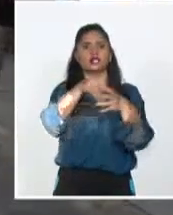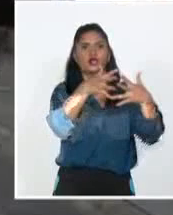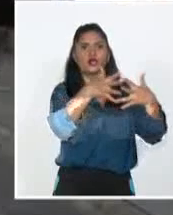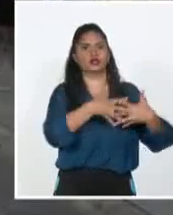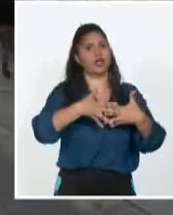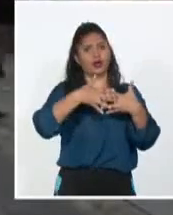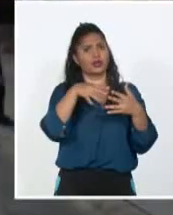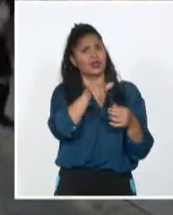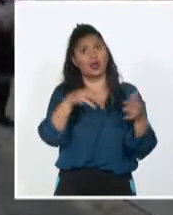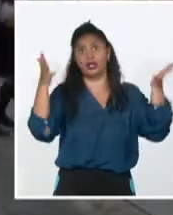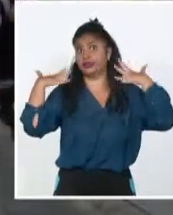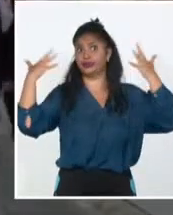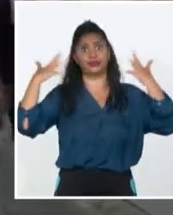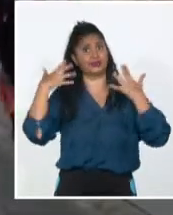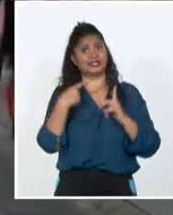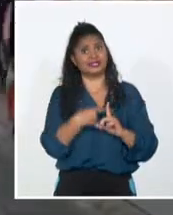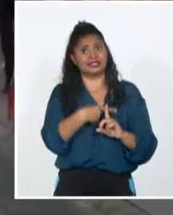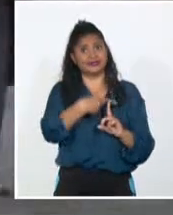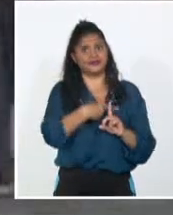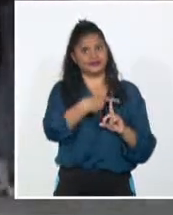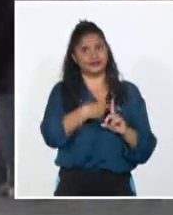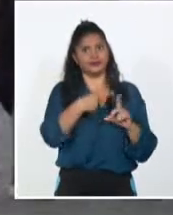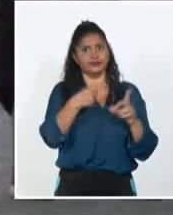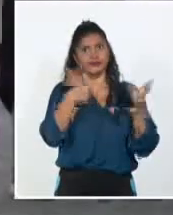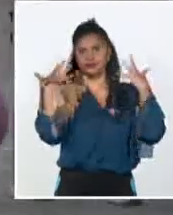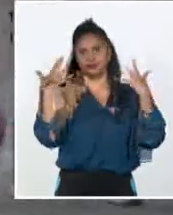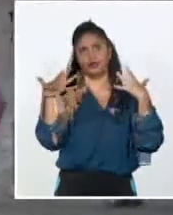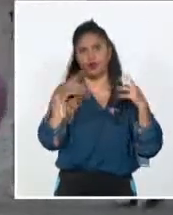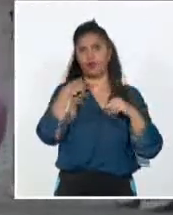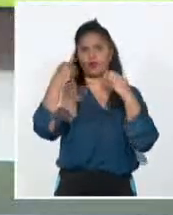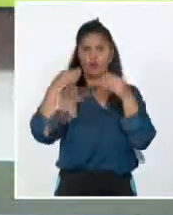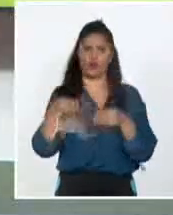debido a altas temperaturas provocadas por la ola de calor.